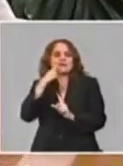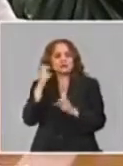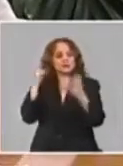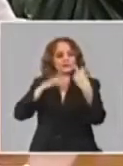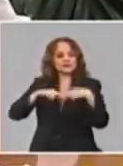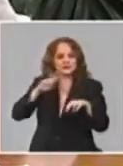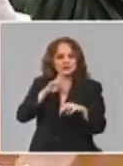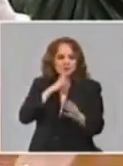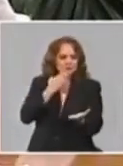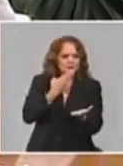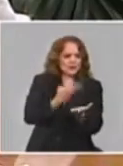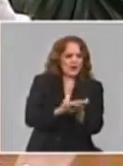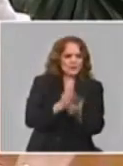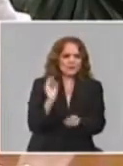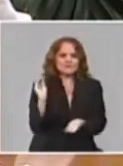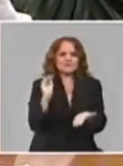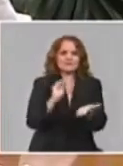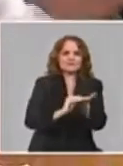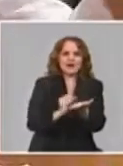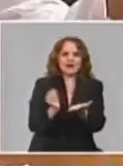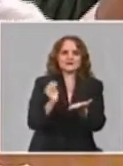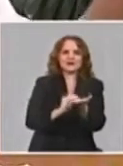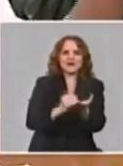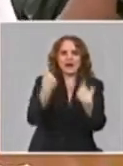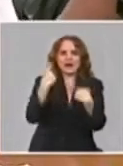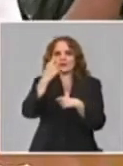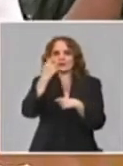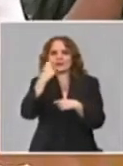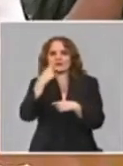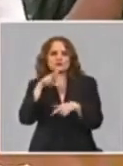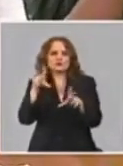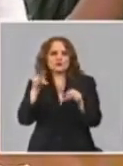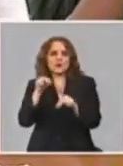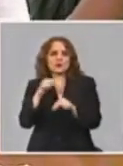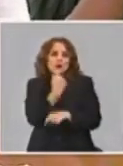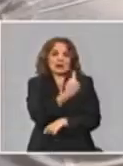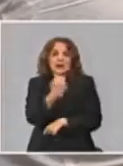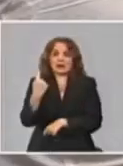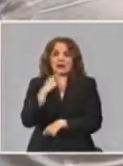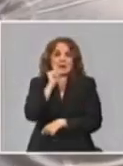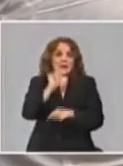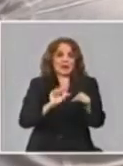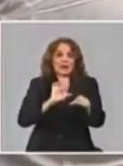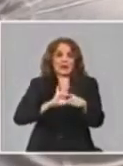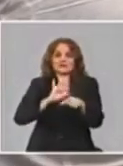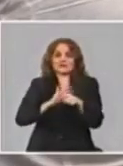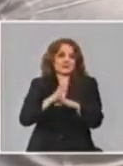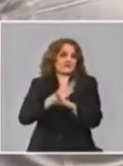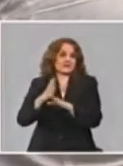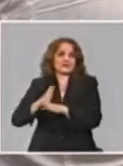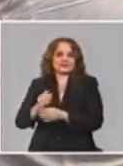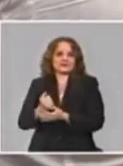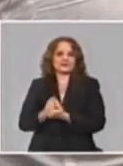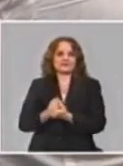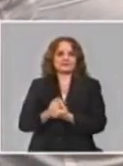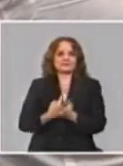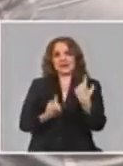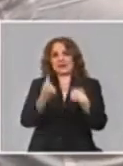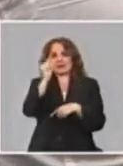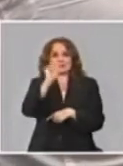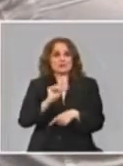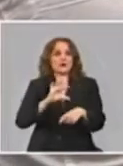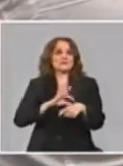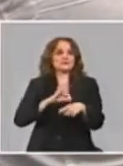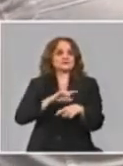como nosotros le hemos ido poniendo muchas investigaciones como aparece allí. Incluso hay pacientes en los que la triada no necesariamente